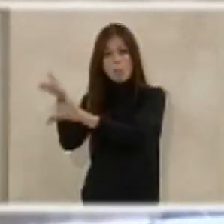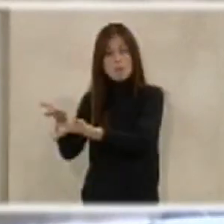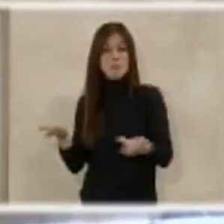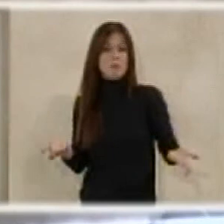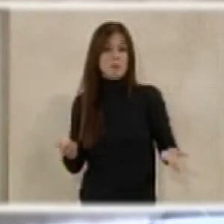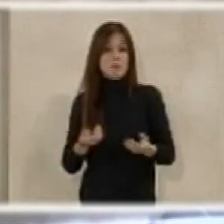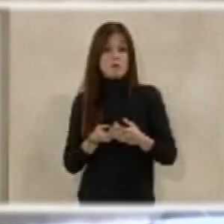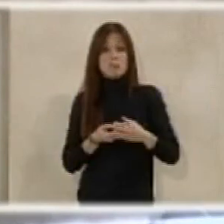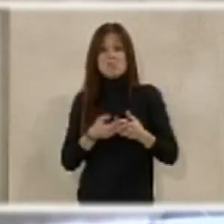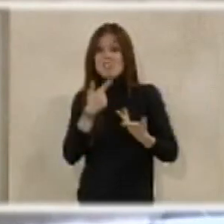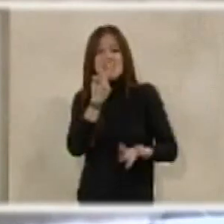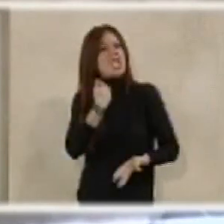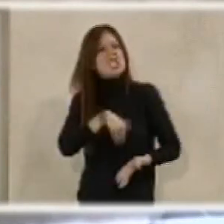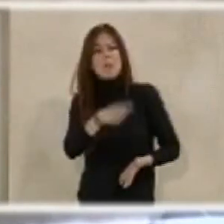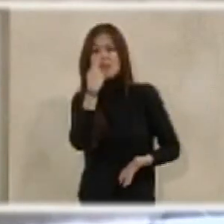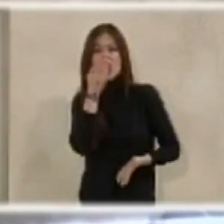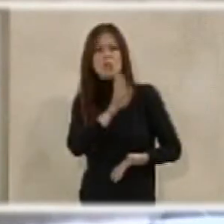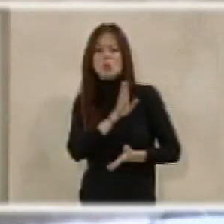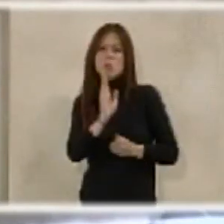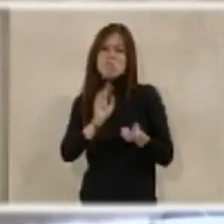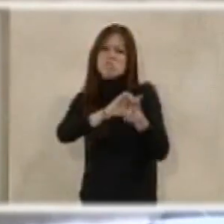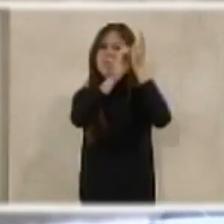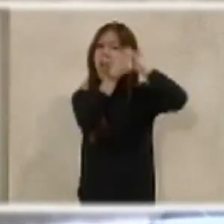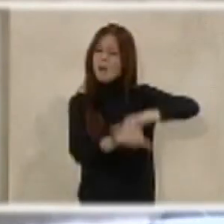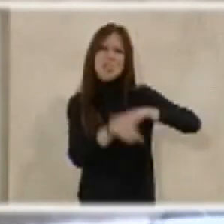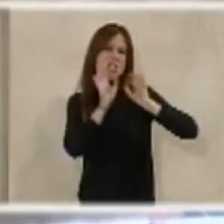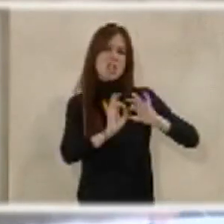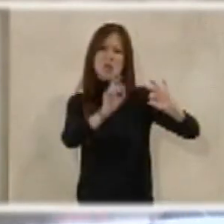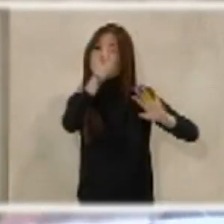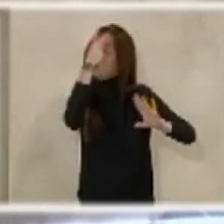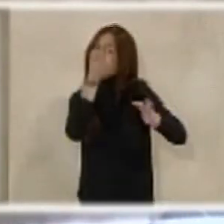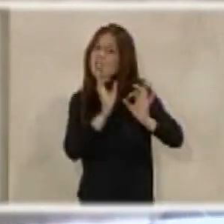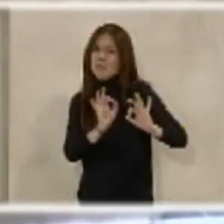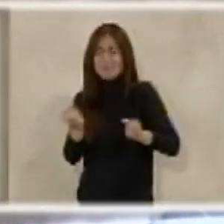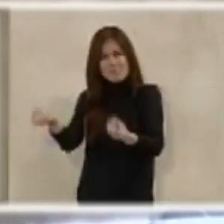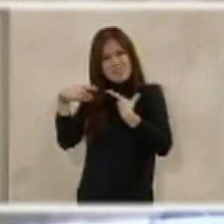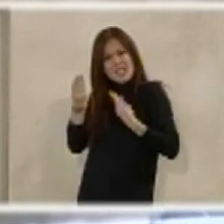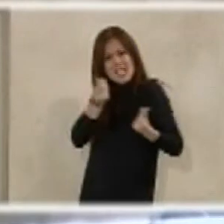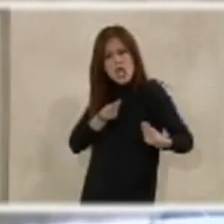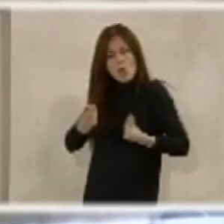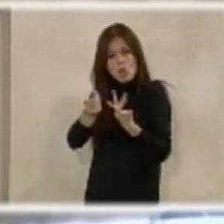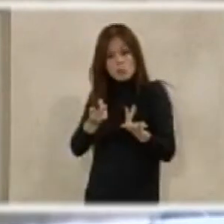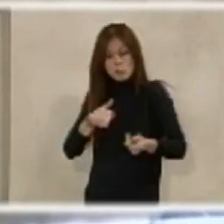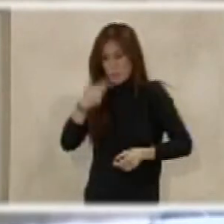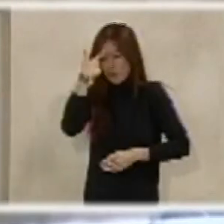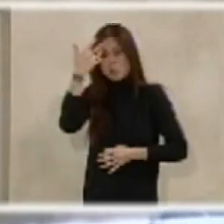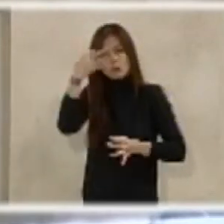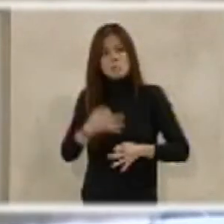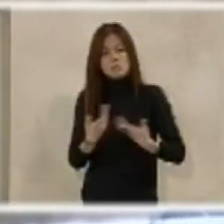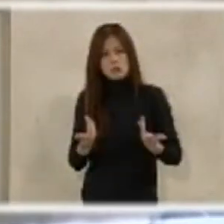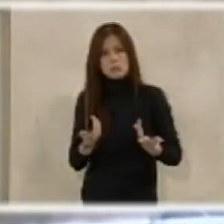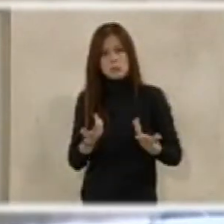abandonen su actitud y que esto es lo que hay. Esa es la sensación que a me ha dado. Yo creo que